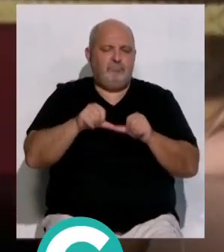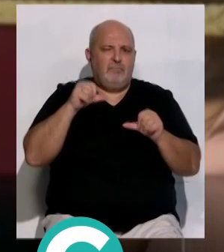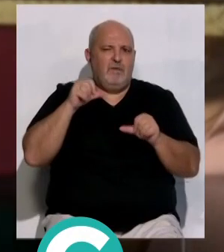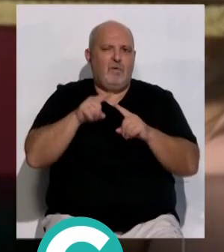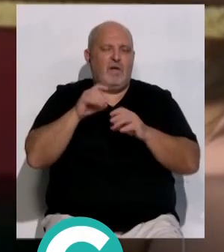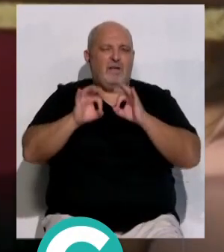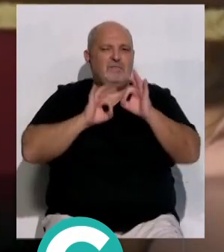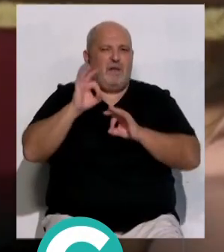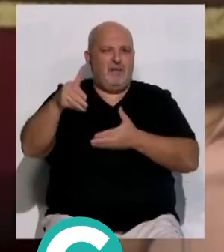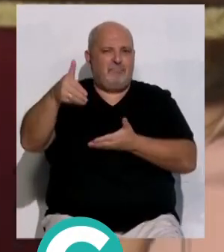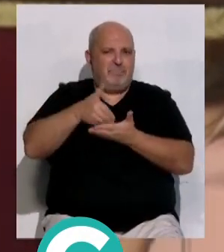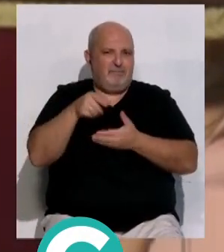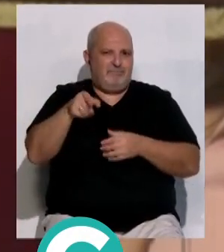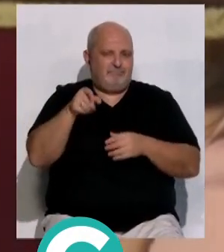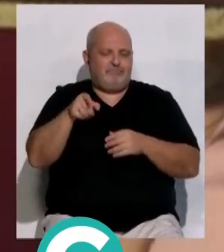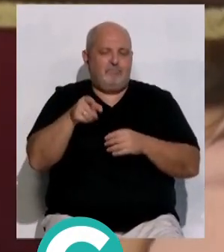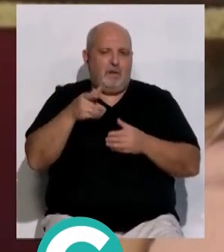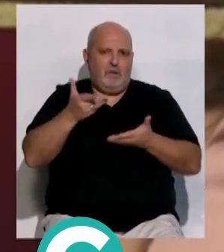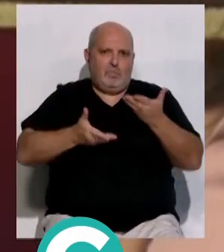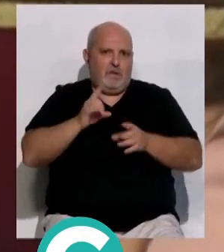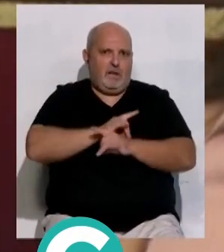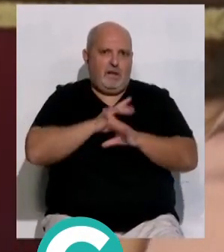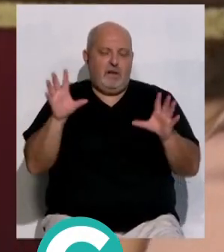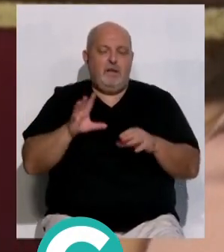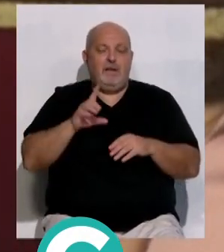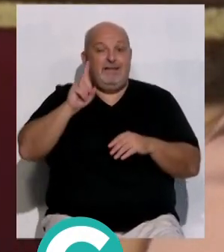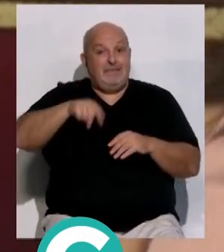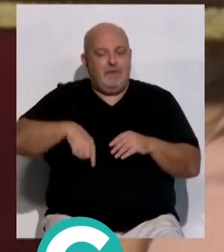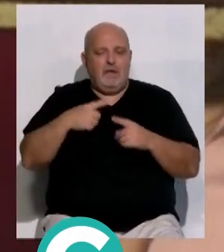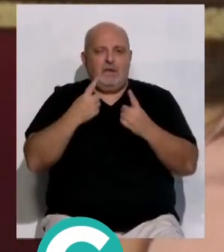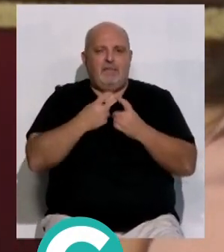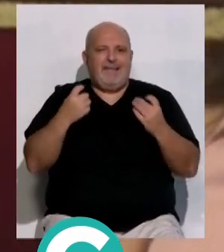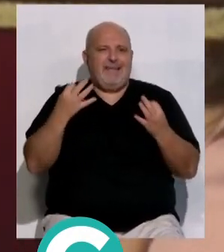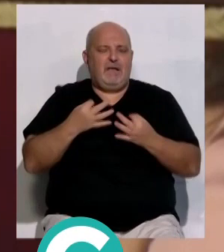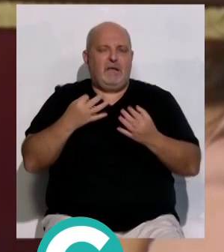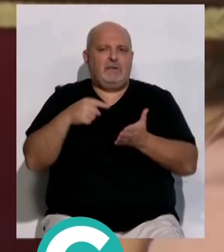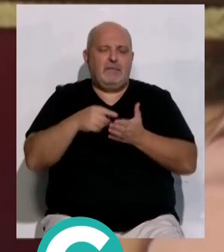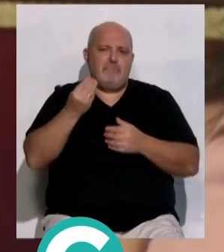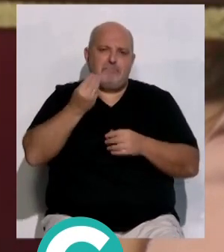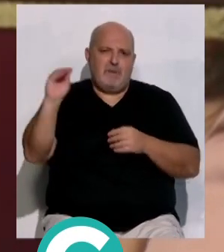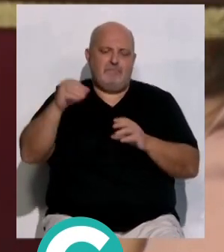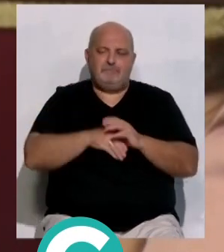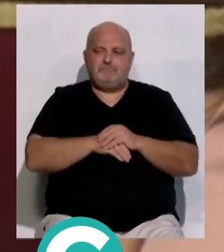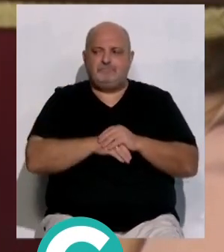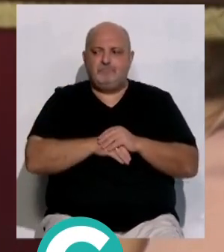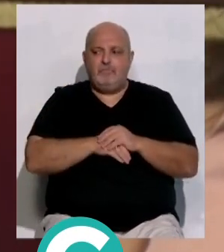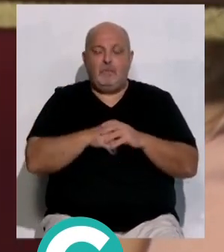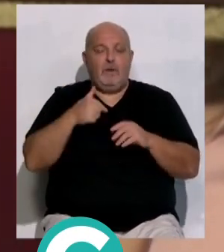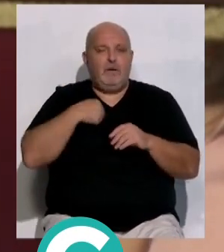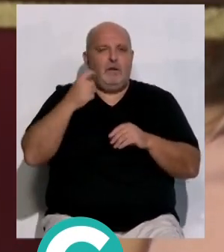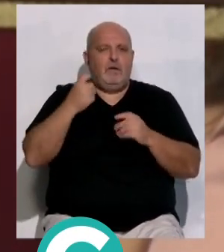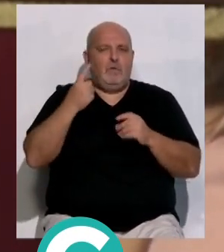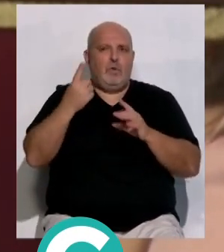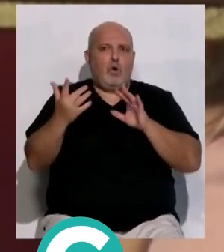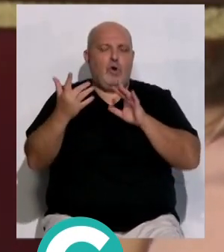desarrolla la Asamblea Ciclista, que es de justicia, pero creo que también es necesario exigir más. Yo creo que también es